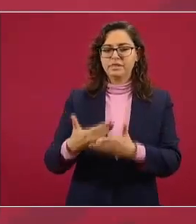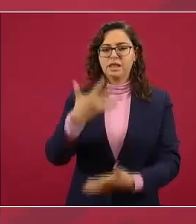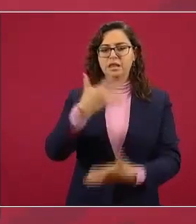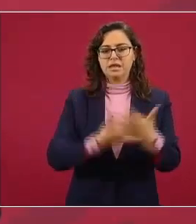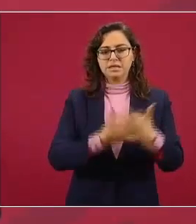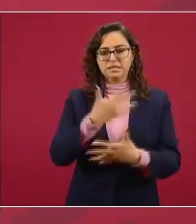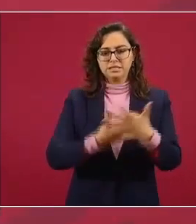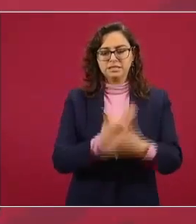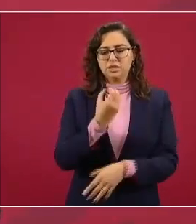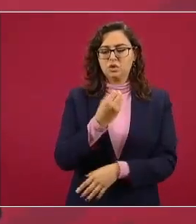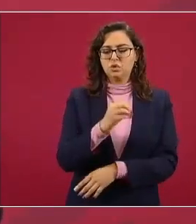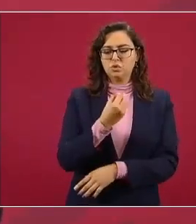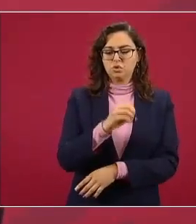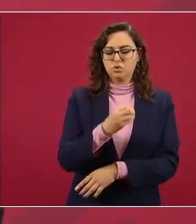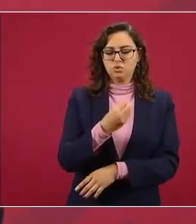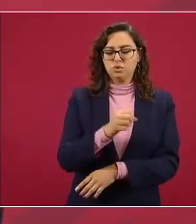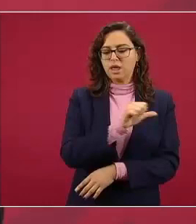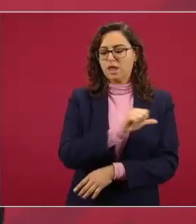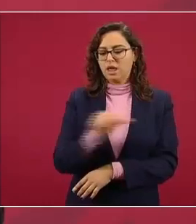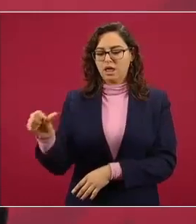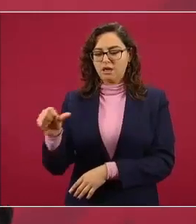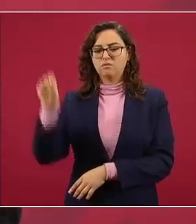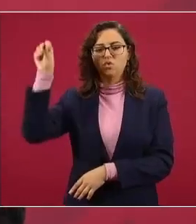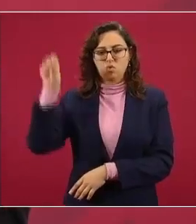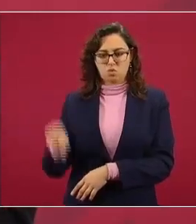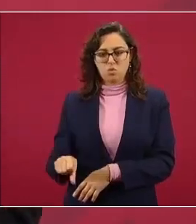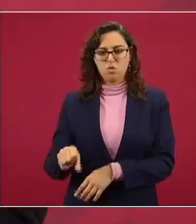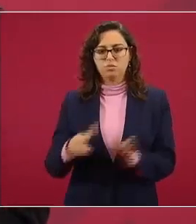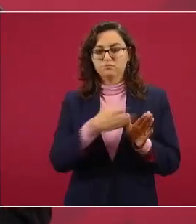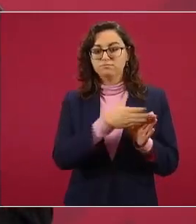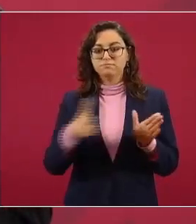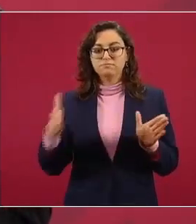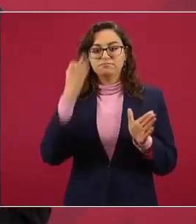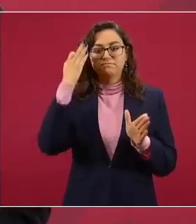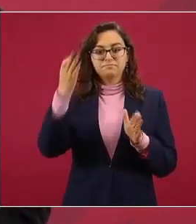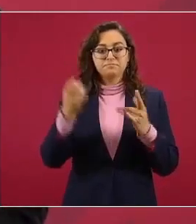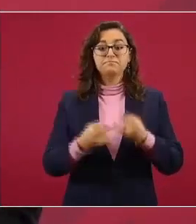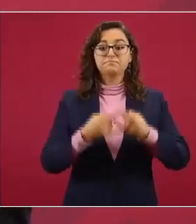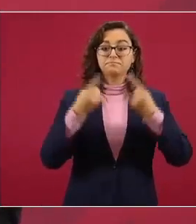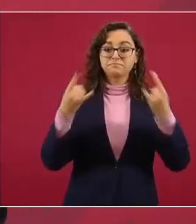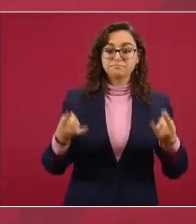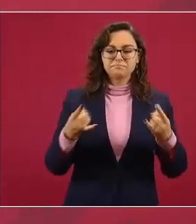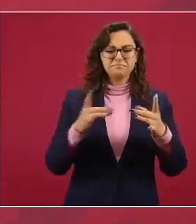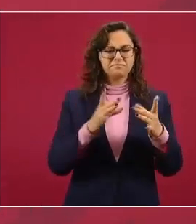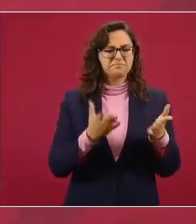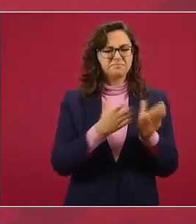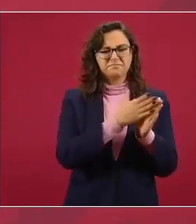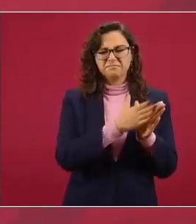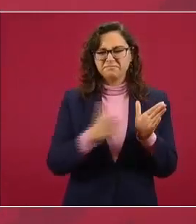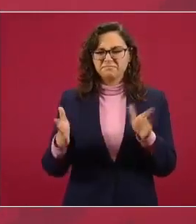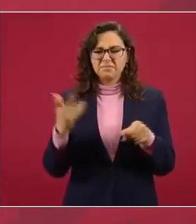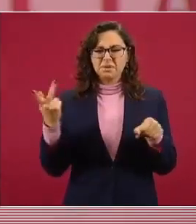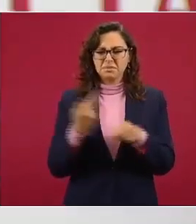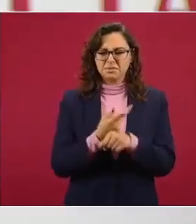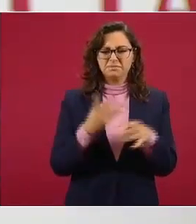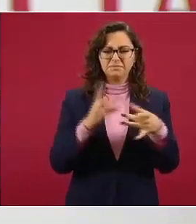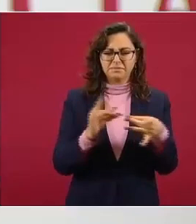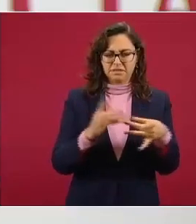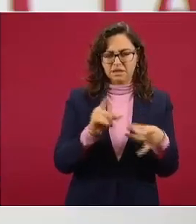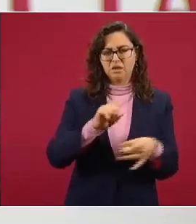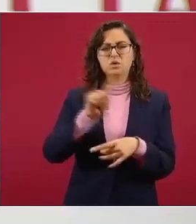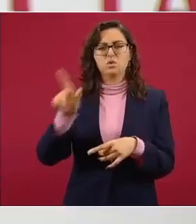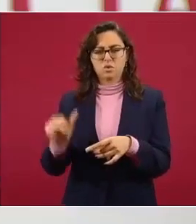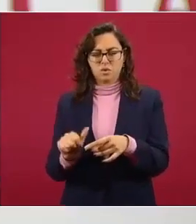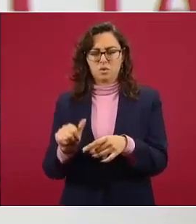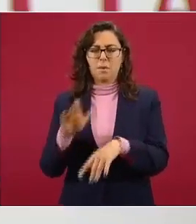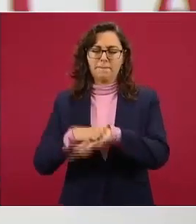y el día de hoy. Y después ya les hago algunos comentarios muy breves. El 15 de octubre, como